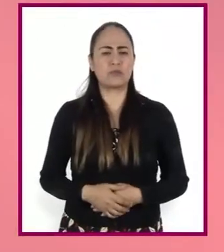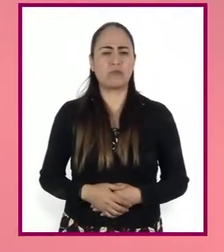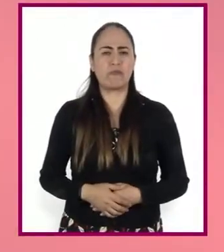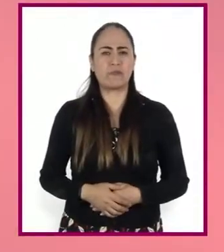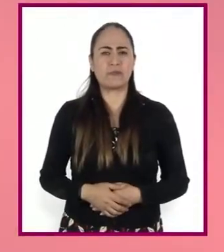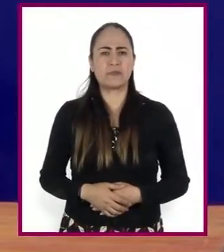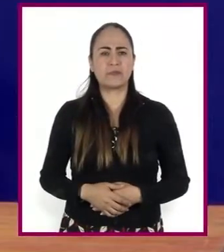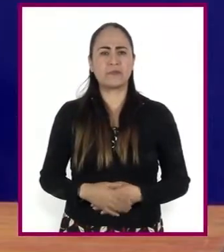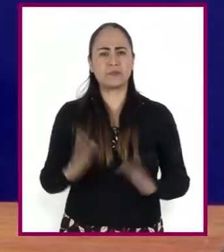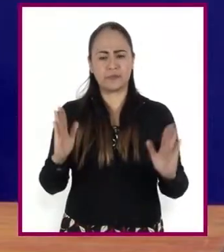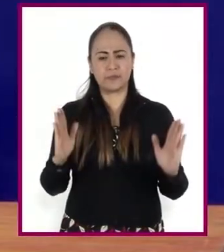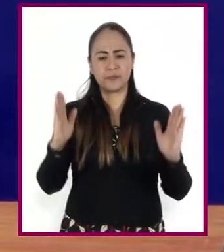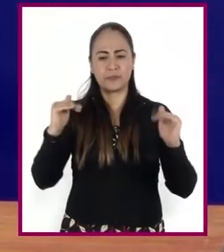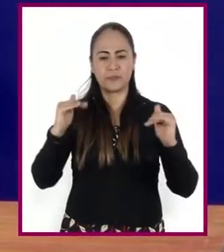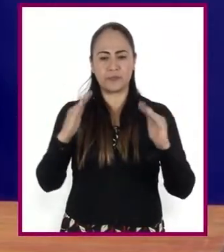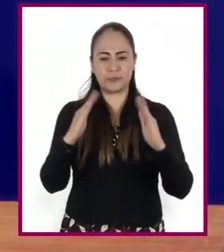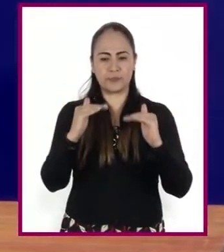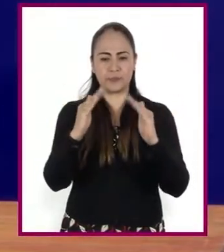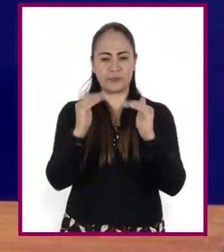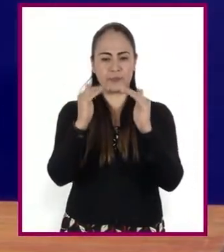Una pirámide.